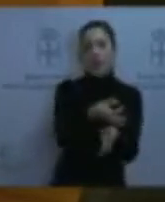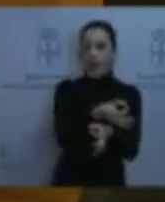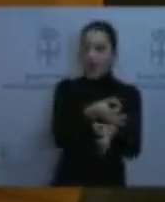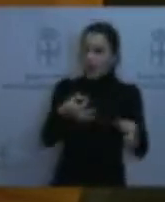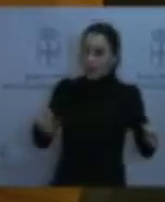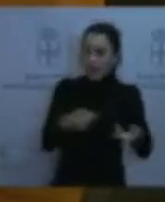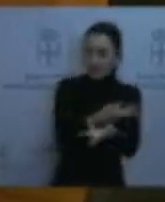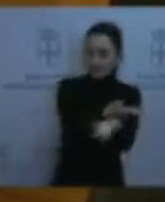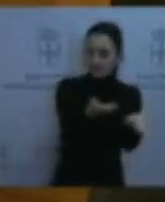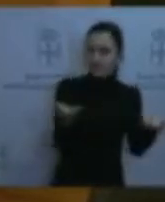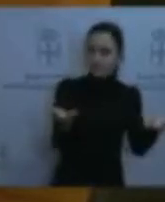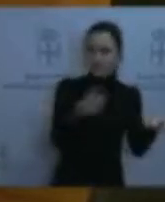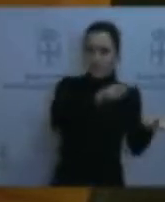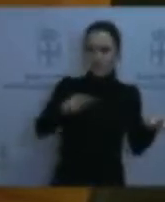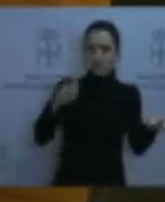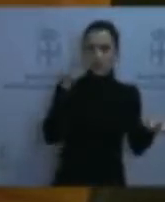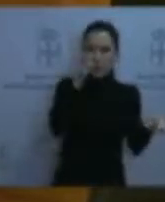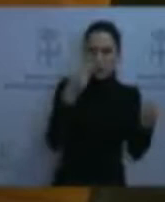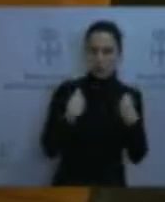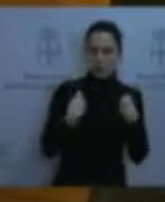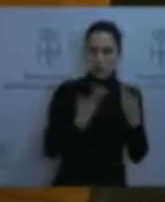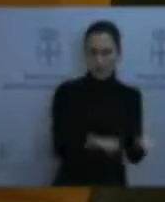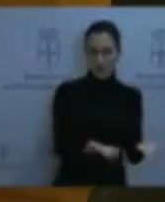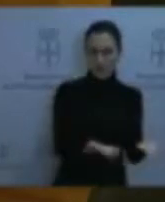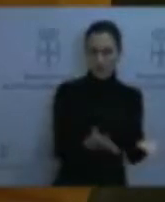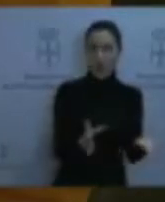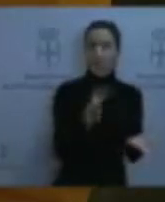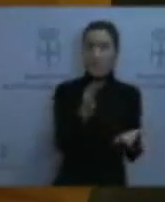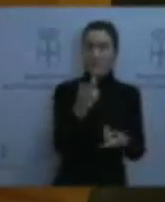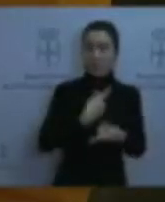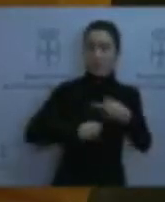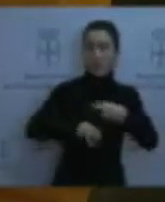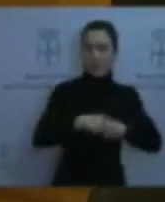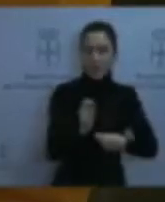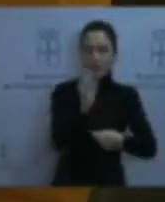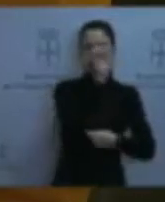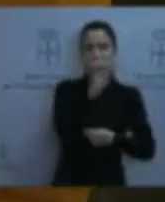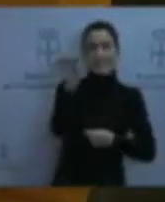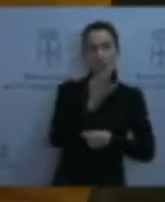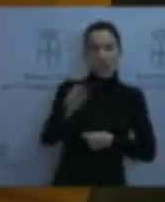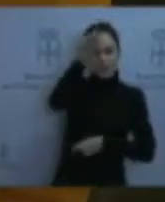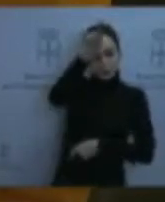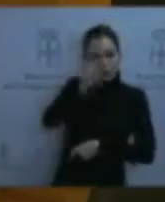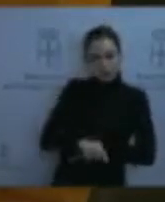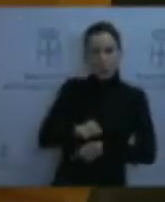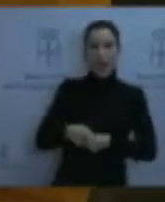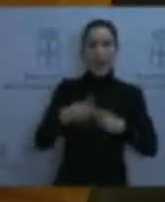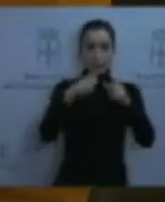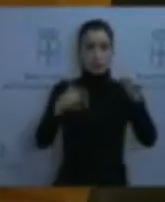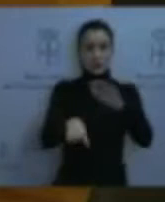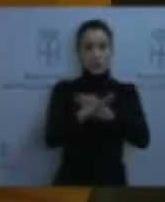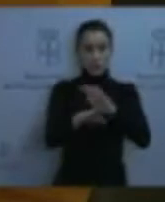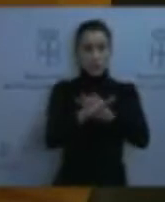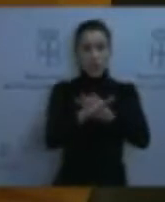Precisamente, los mercados semanales en Asturias se mantienen en comparación con otras comunidades